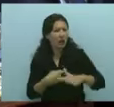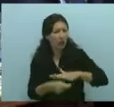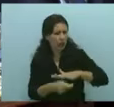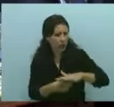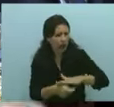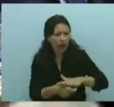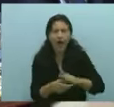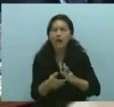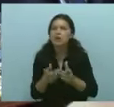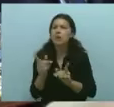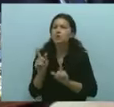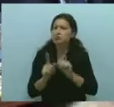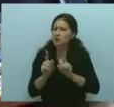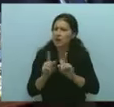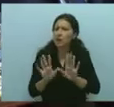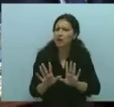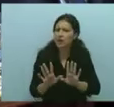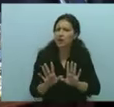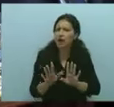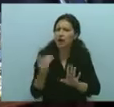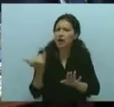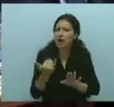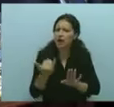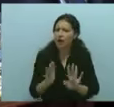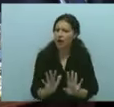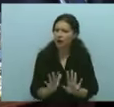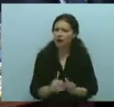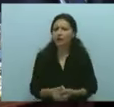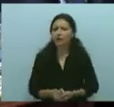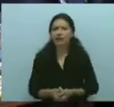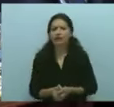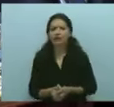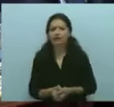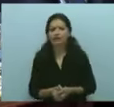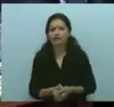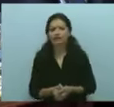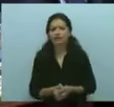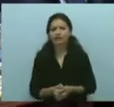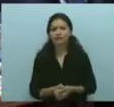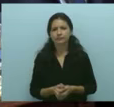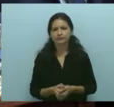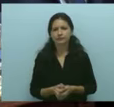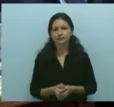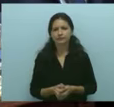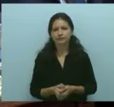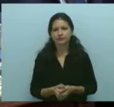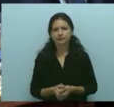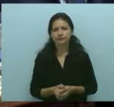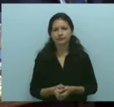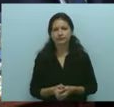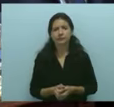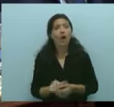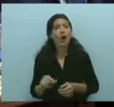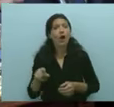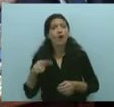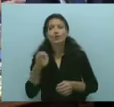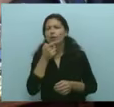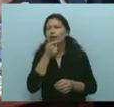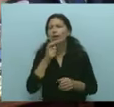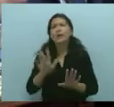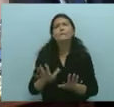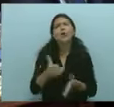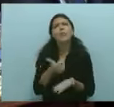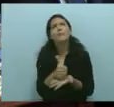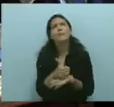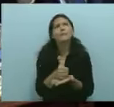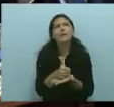privilegios, y en una situación de déficit eso es mucho más grave. Y también se ha propuesto que esperemos que Nación nos resuelva el